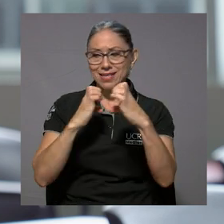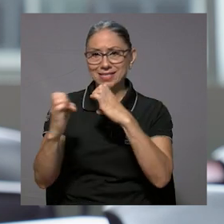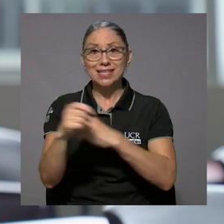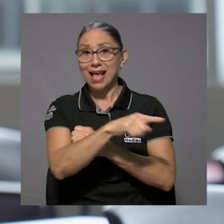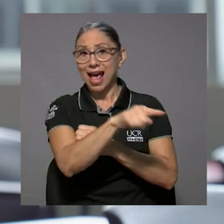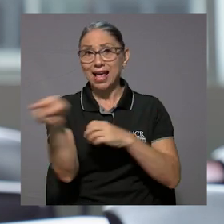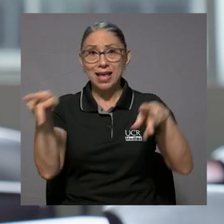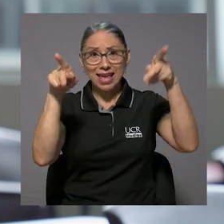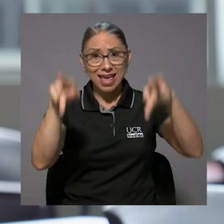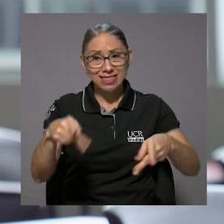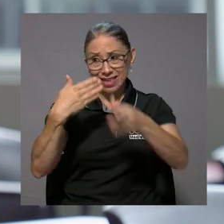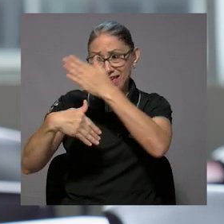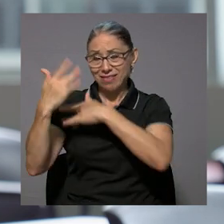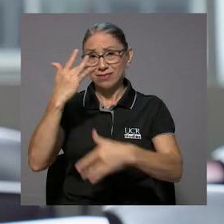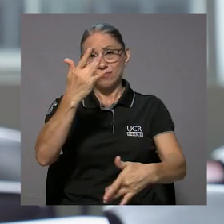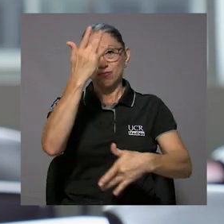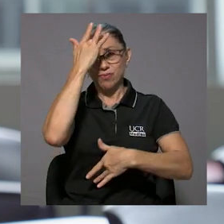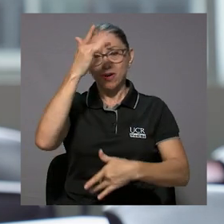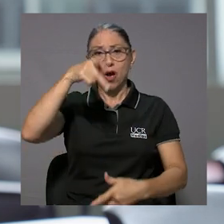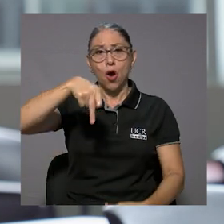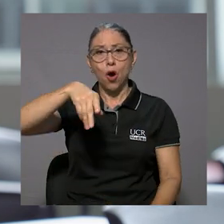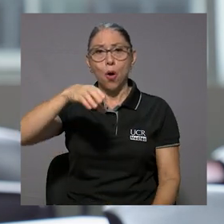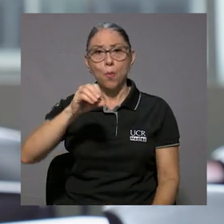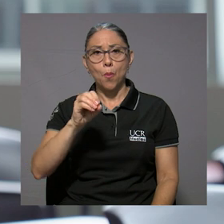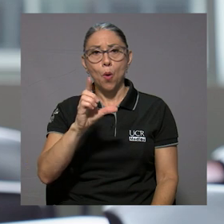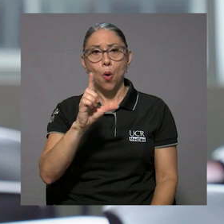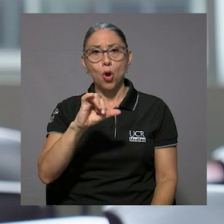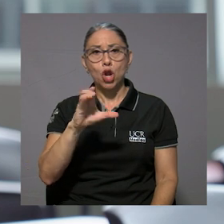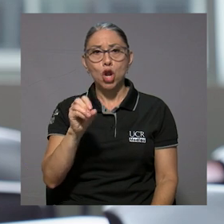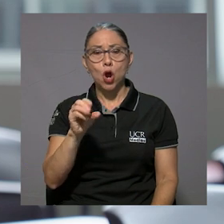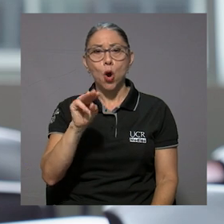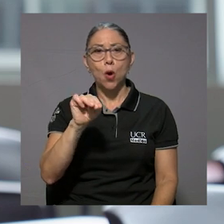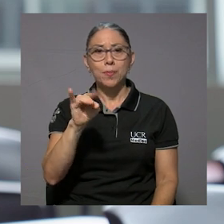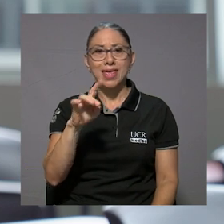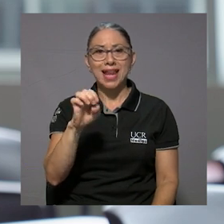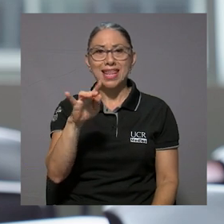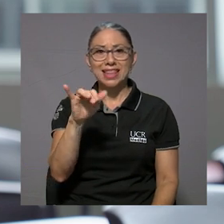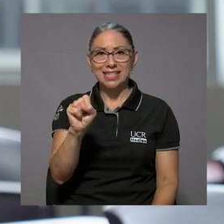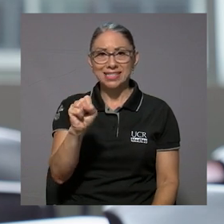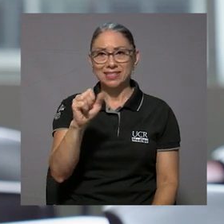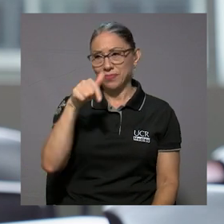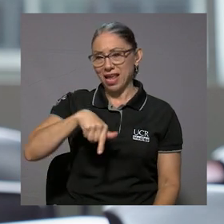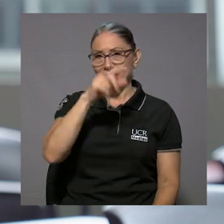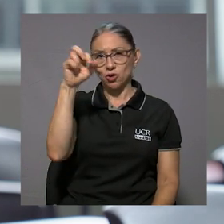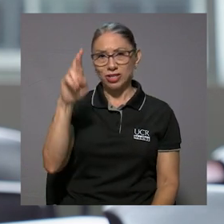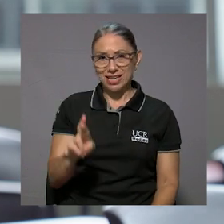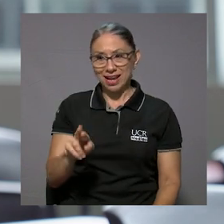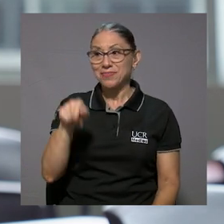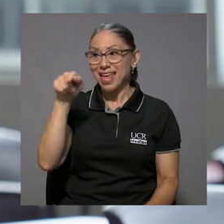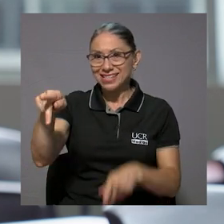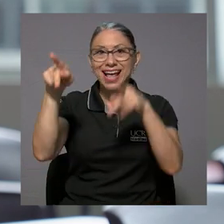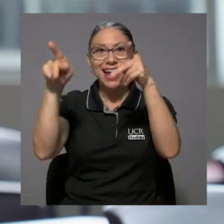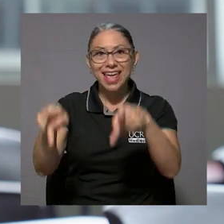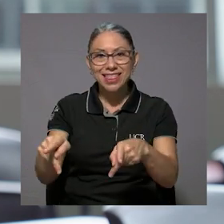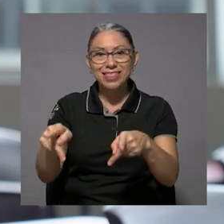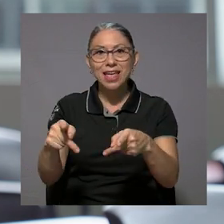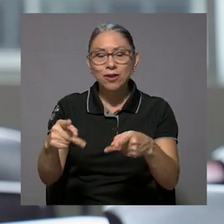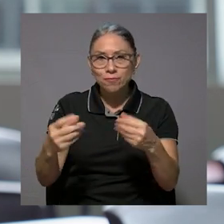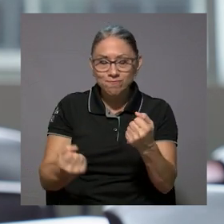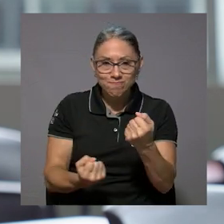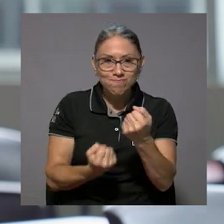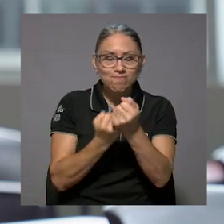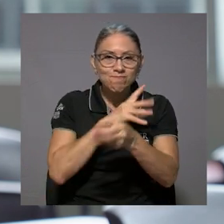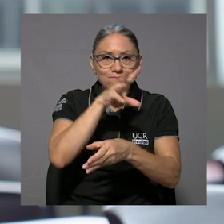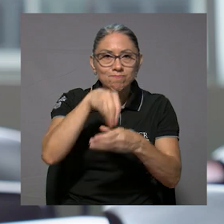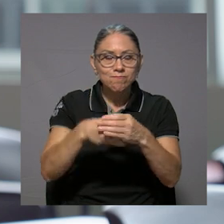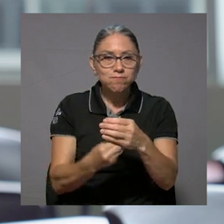entrevistas a gente que había padecido poliomielitis en Costa Rica. Esa fue la gente que le dio vida a